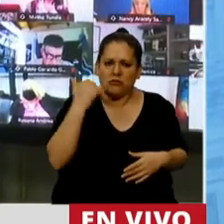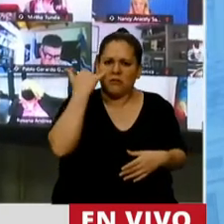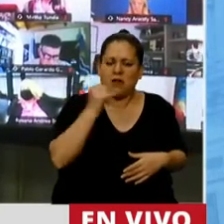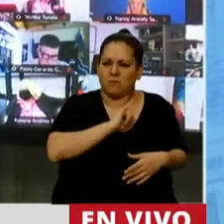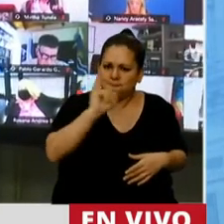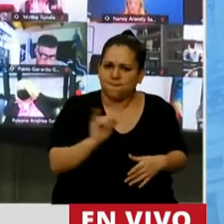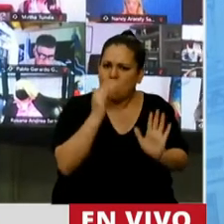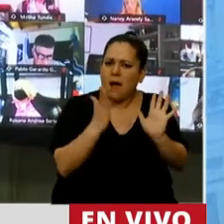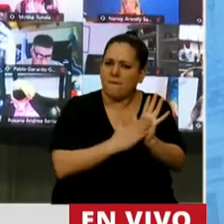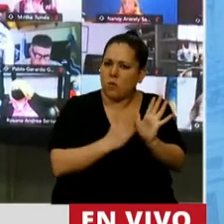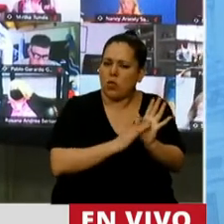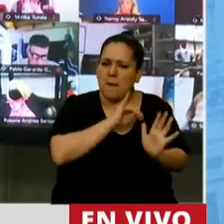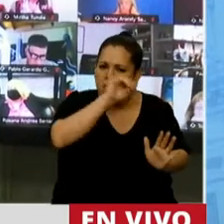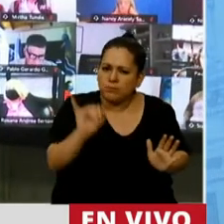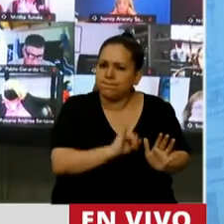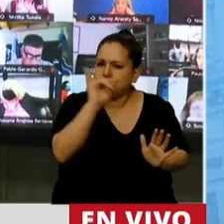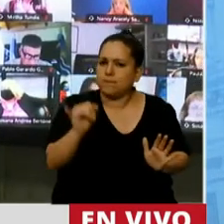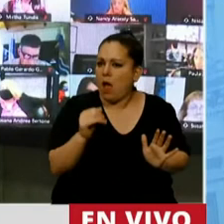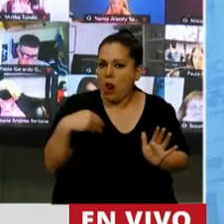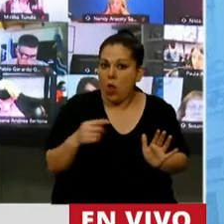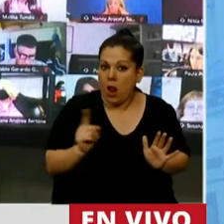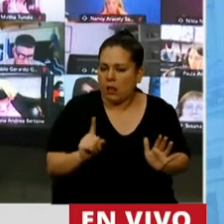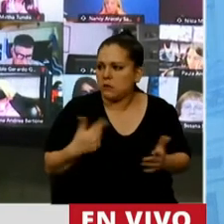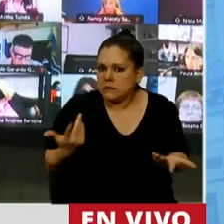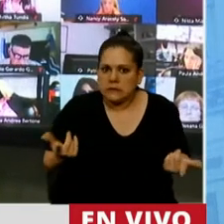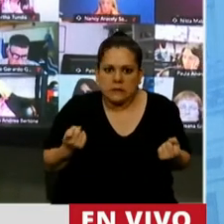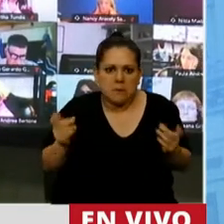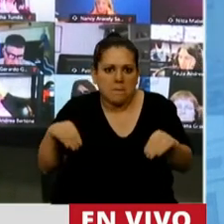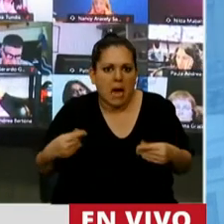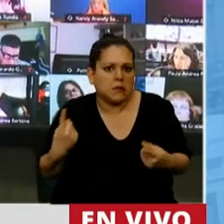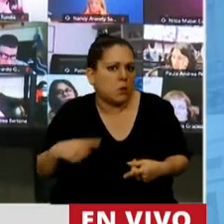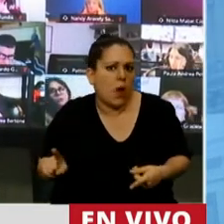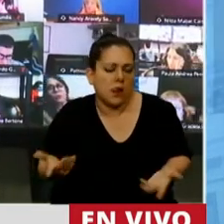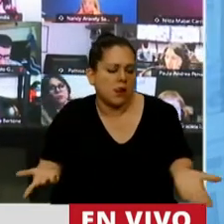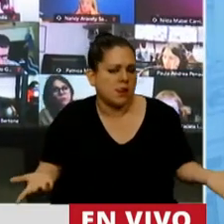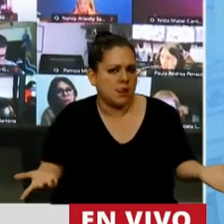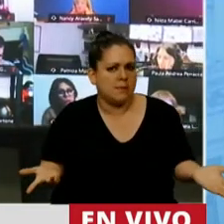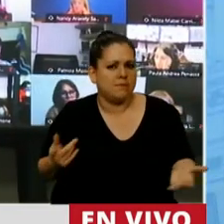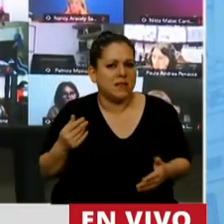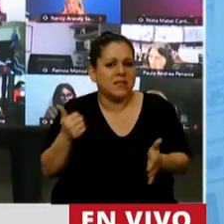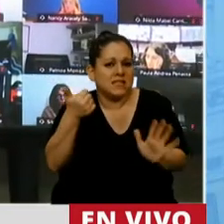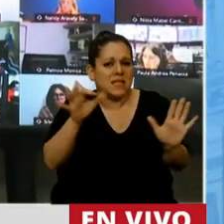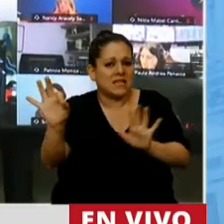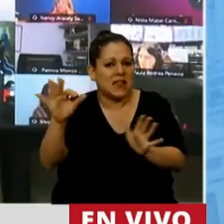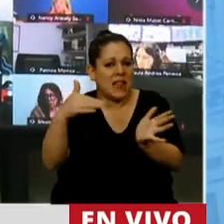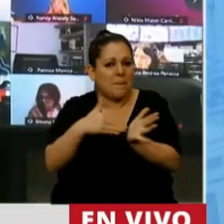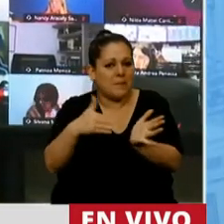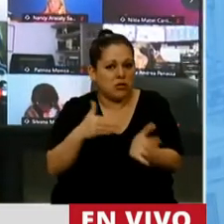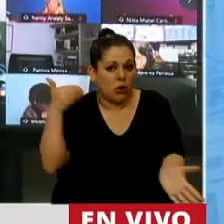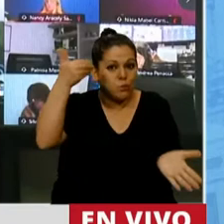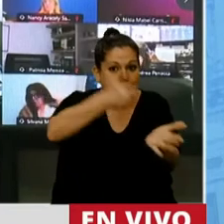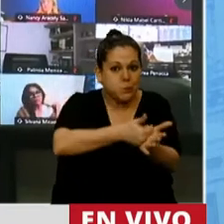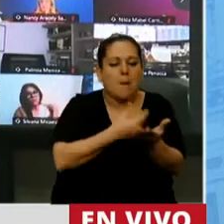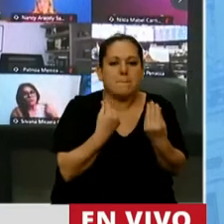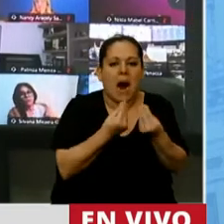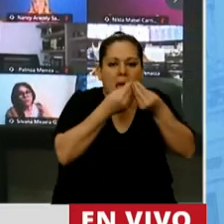Y si los fundamentos no alcanzan, no sé lo que alcanzan. Con cuestiones comprobables. Hace falta 60 millones para poner en marcha